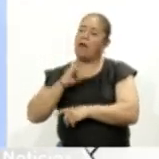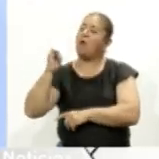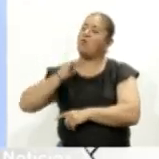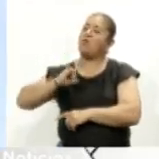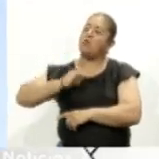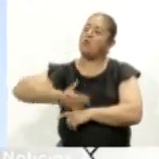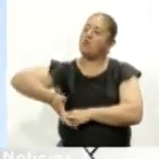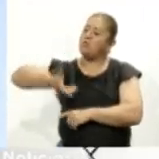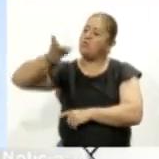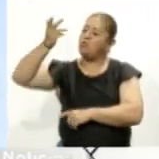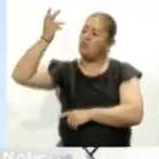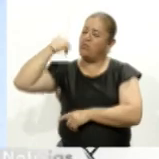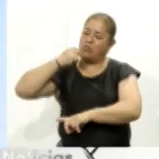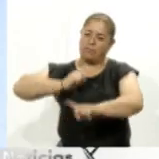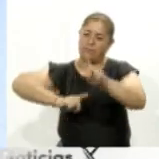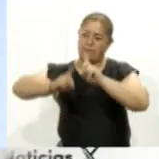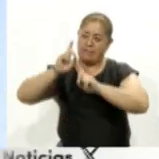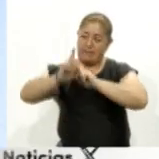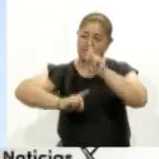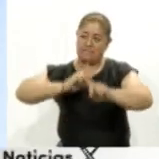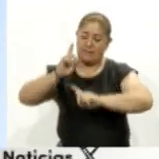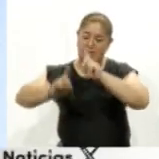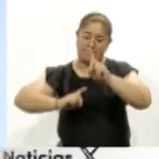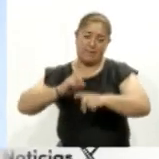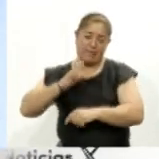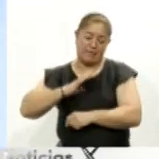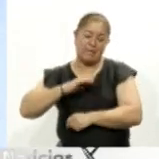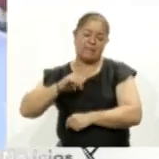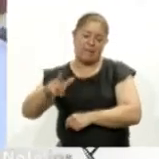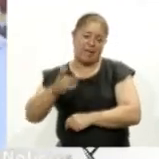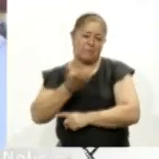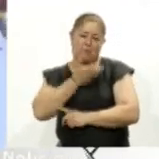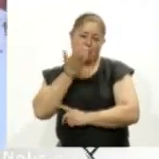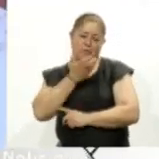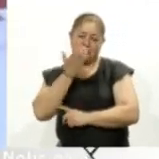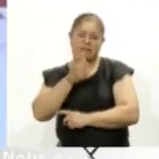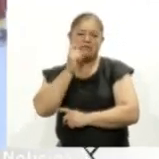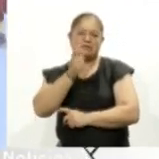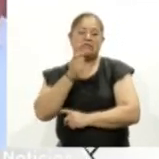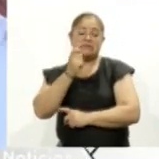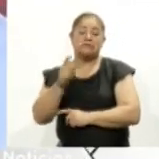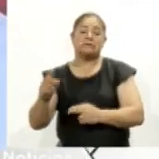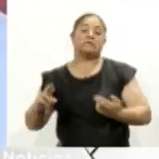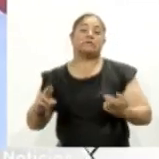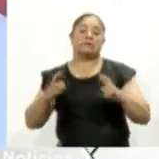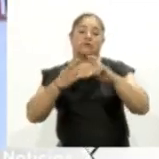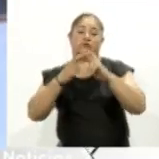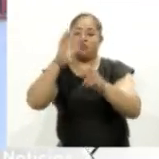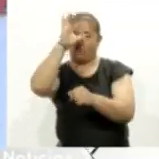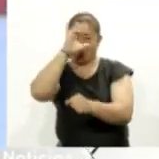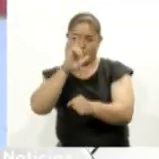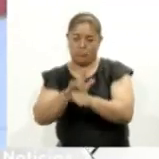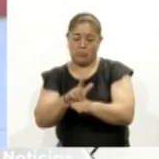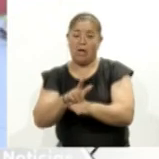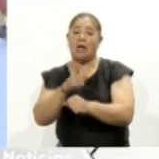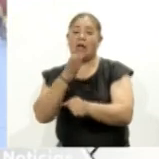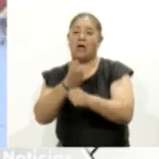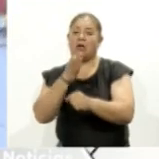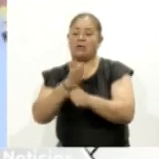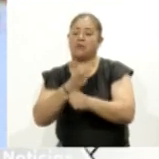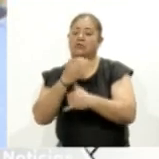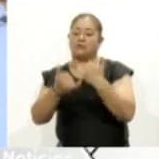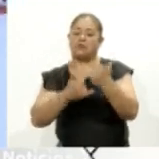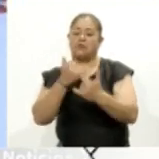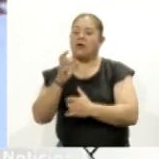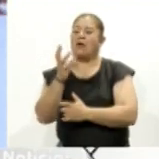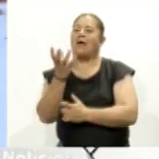un deporte ritual practicado por diversas culturas en la Mesoamérica precolombina con significado religioso y cultural actualmente se juega con una